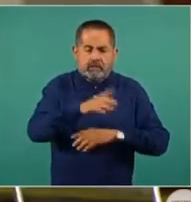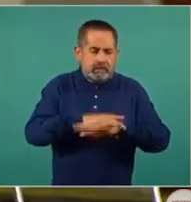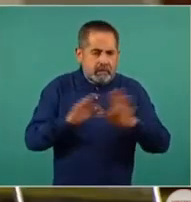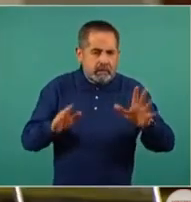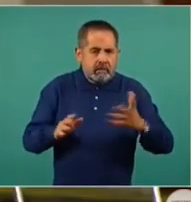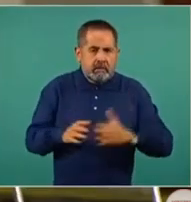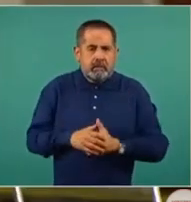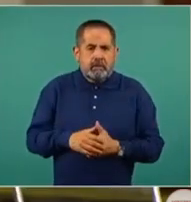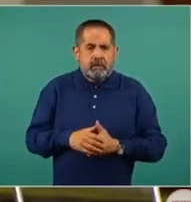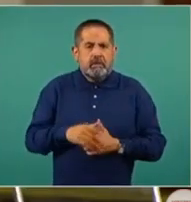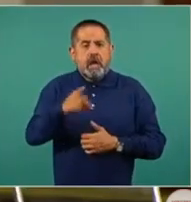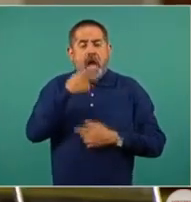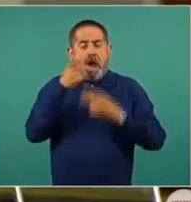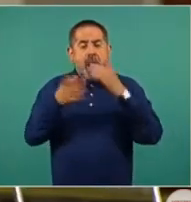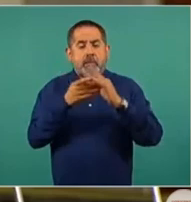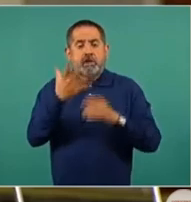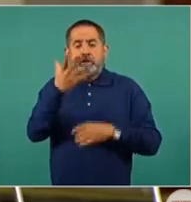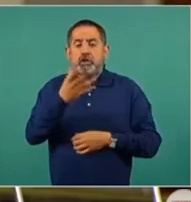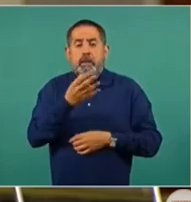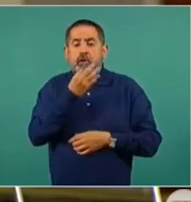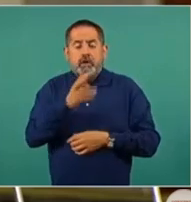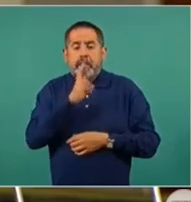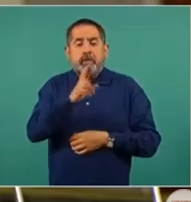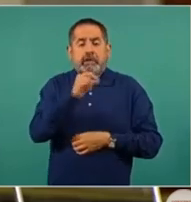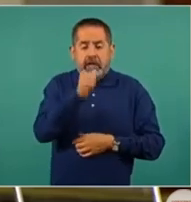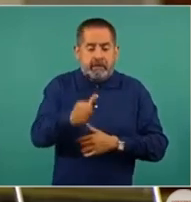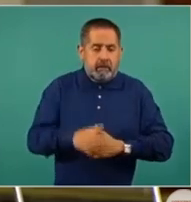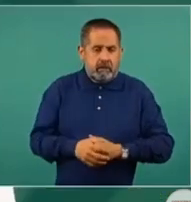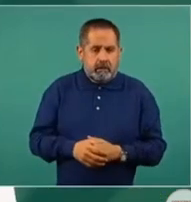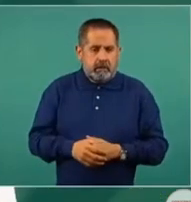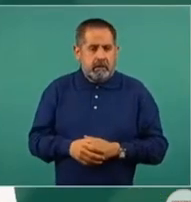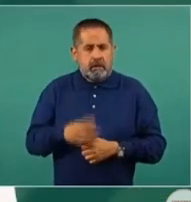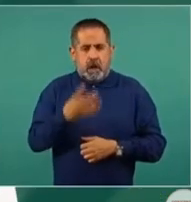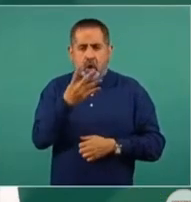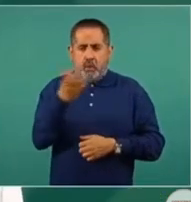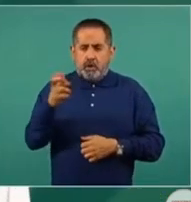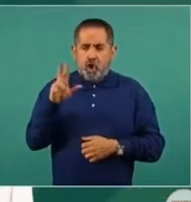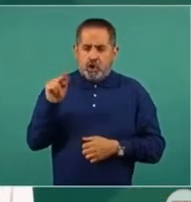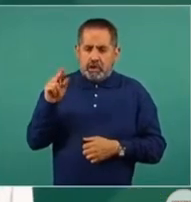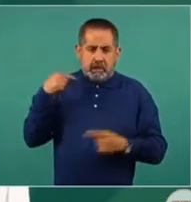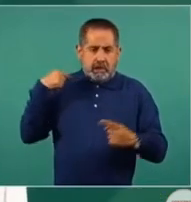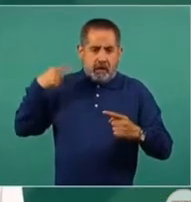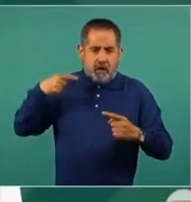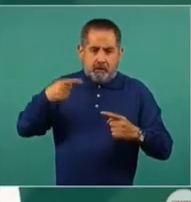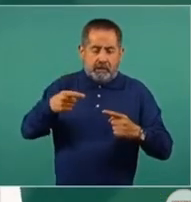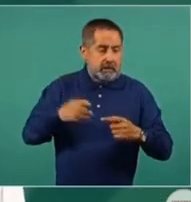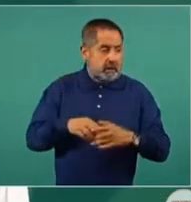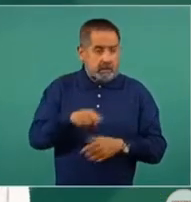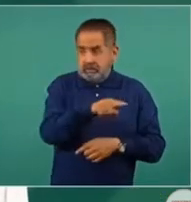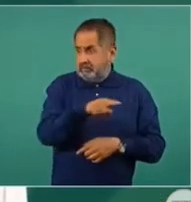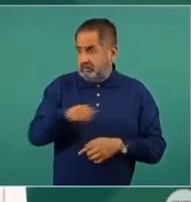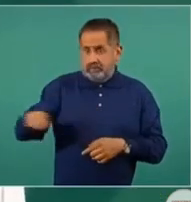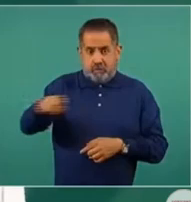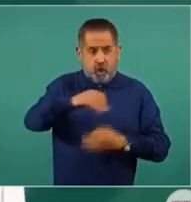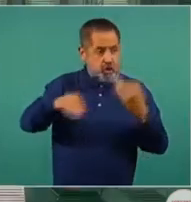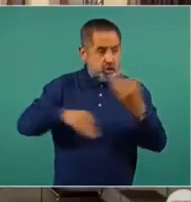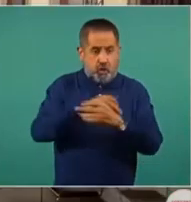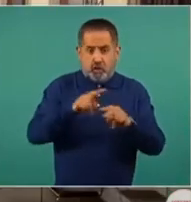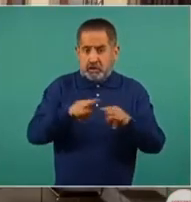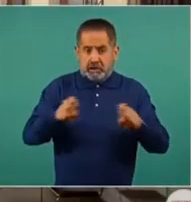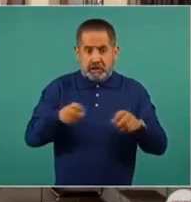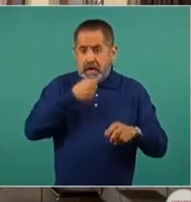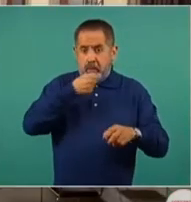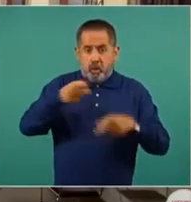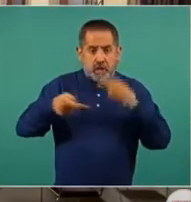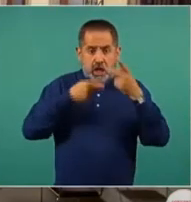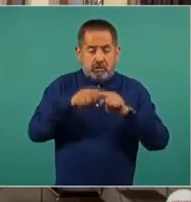que habló cinco minutos y no contestó nada. Espérenme, llevamos 480, los caballeros y damas que están aquí, reporteras